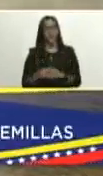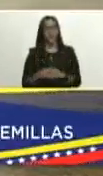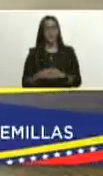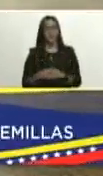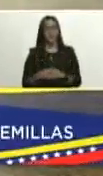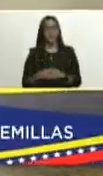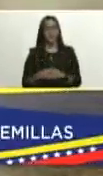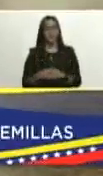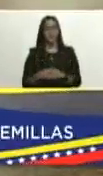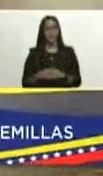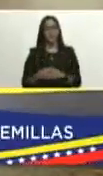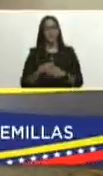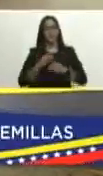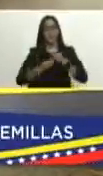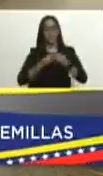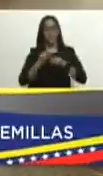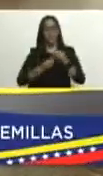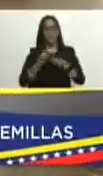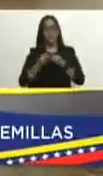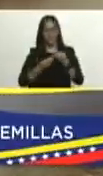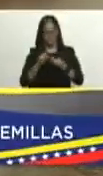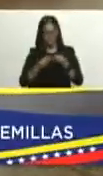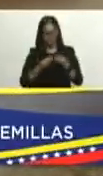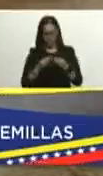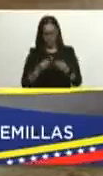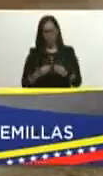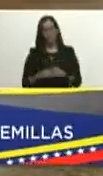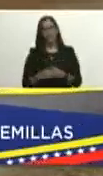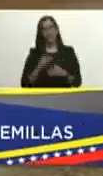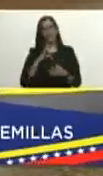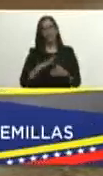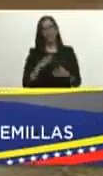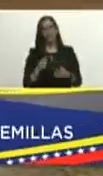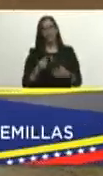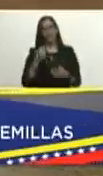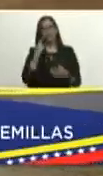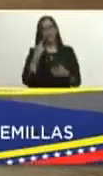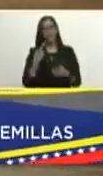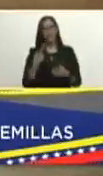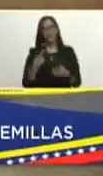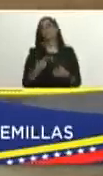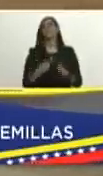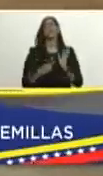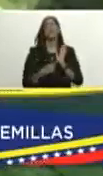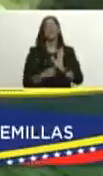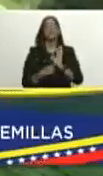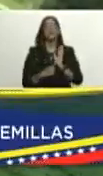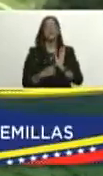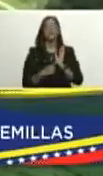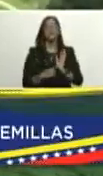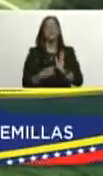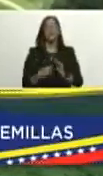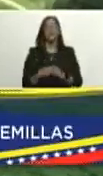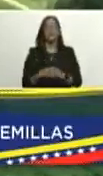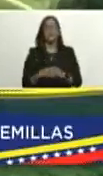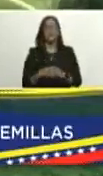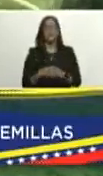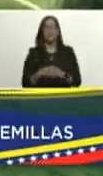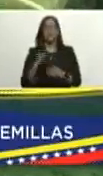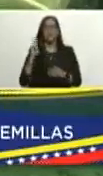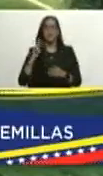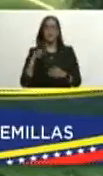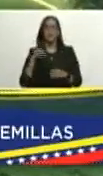la abonación y estamos bueno echándole pichón como podemos todo aquí al gobernador que nunca nos abandona